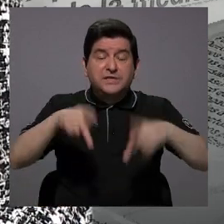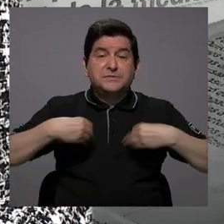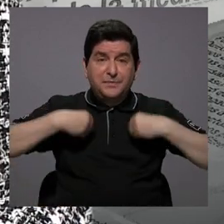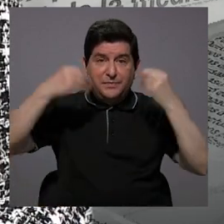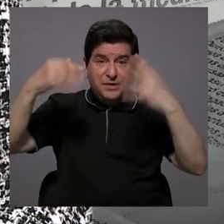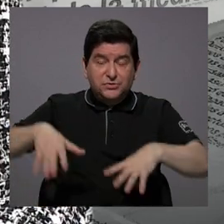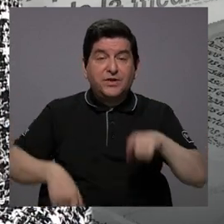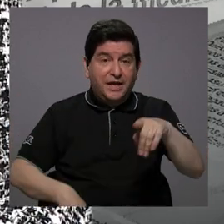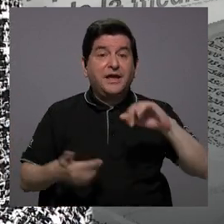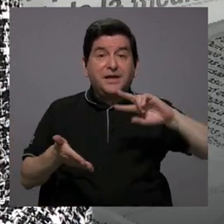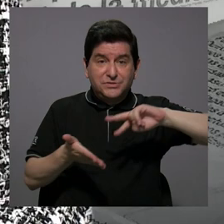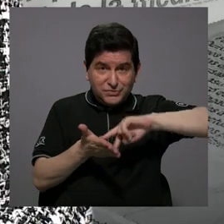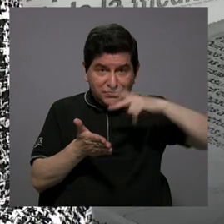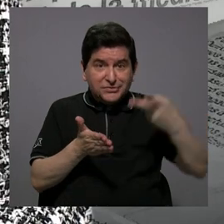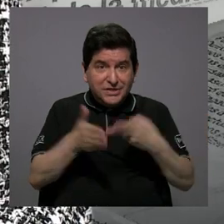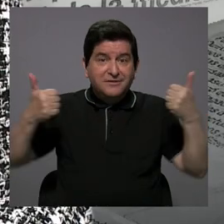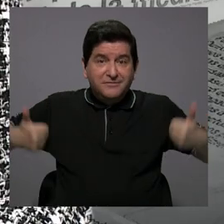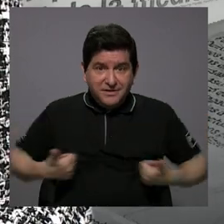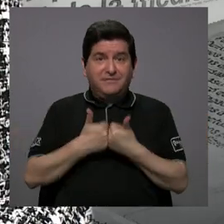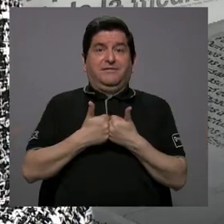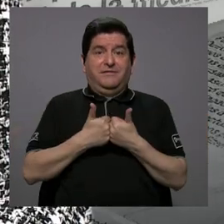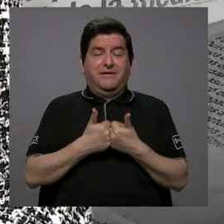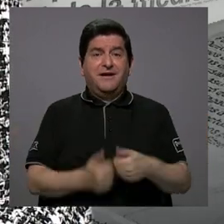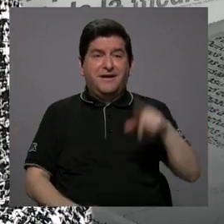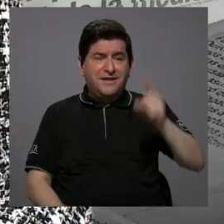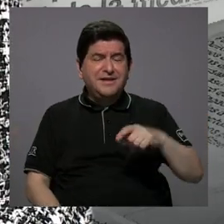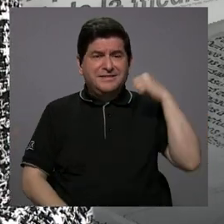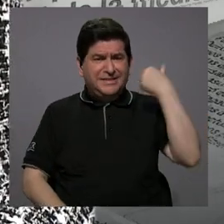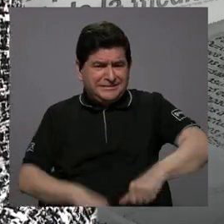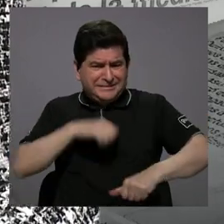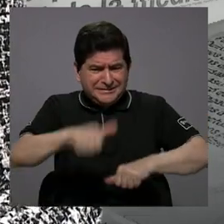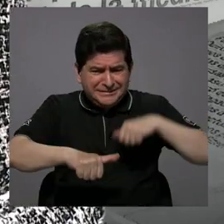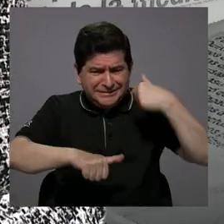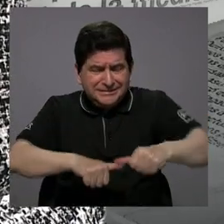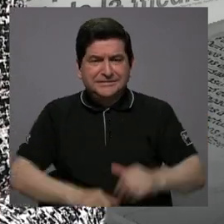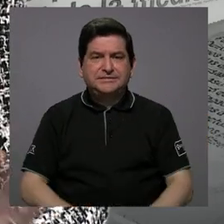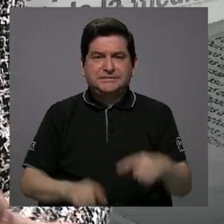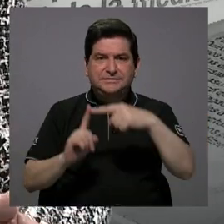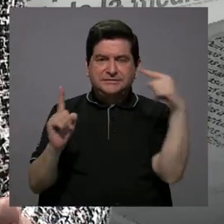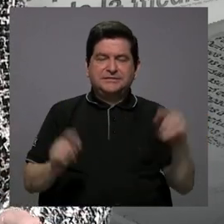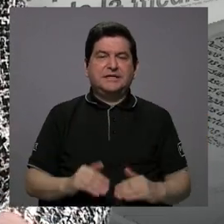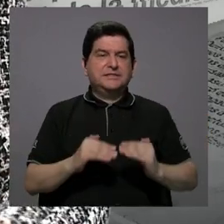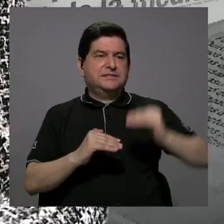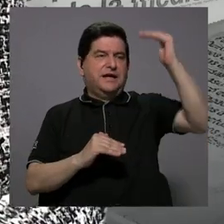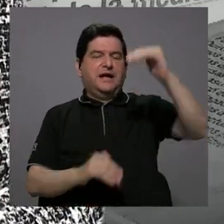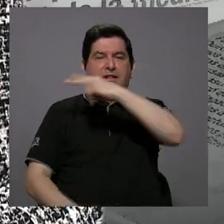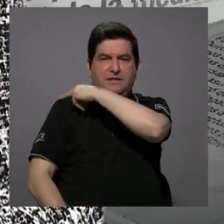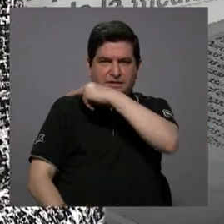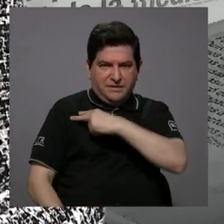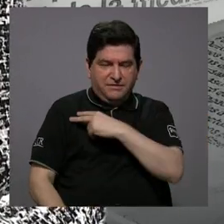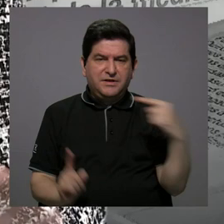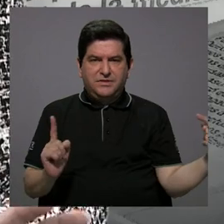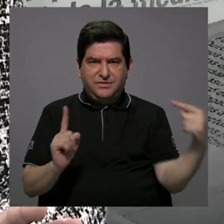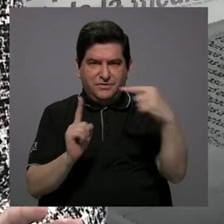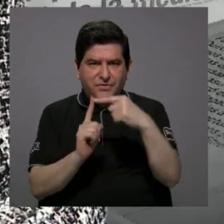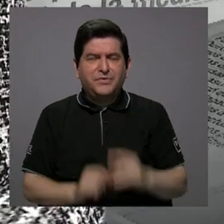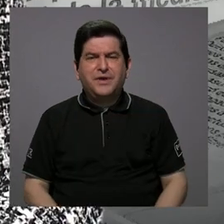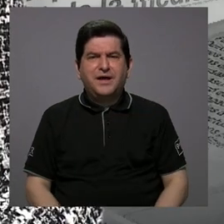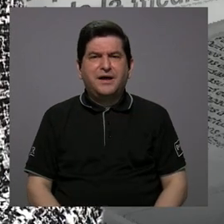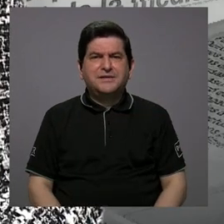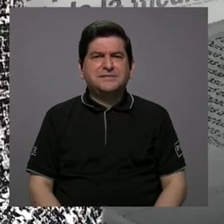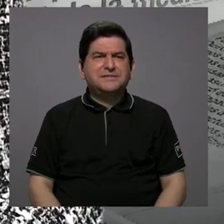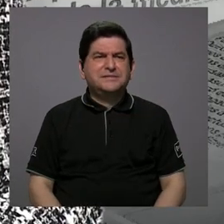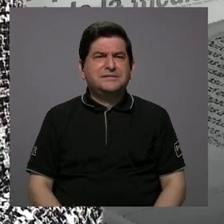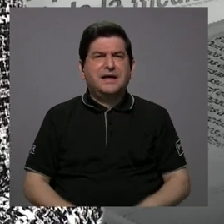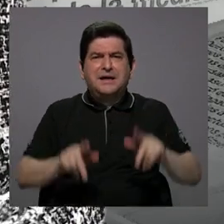es un reto. Y un reto que tenemos que combatir desde la alta jerarquía hasta el más,